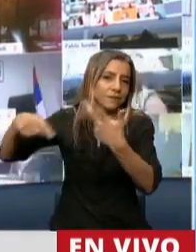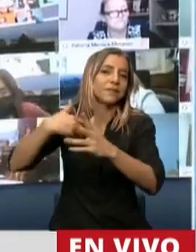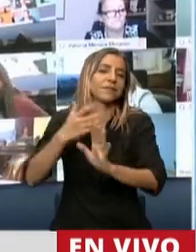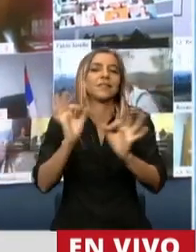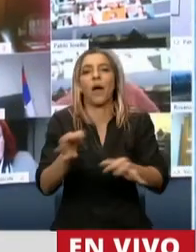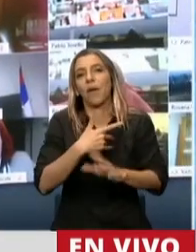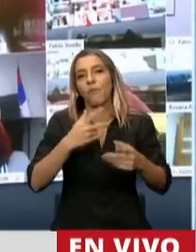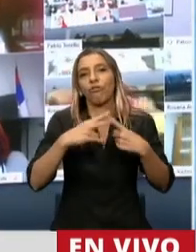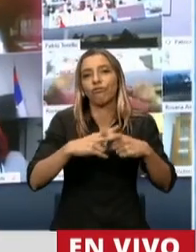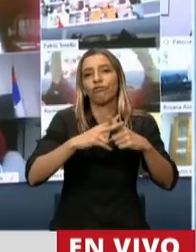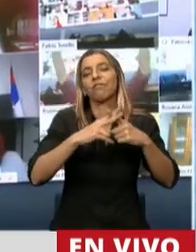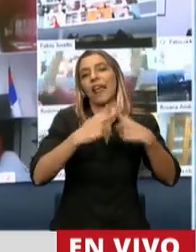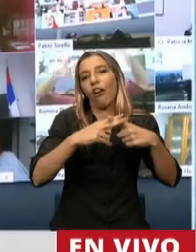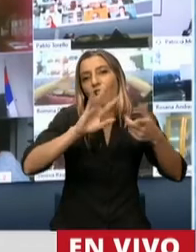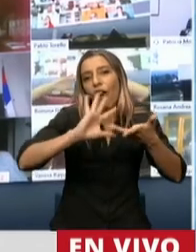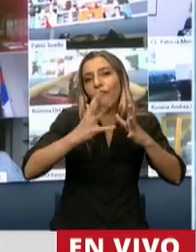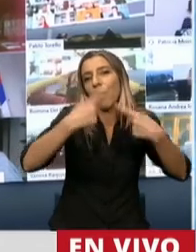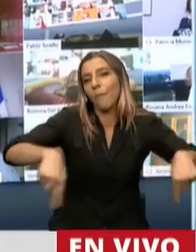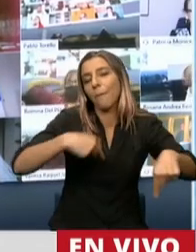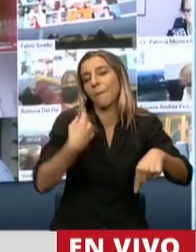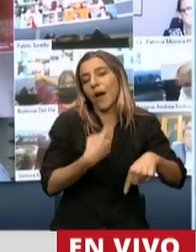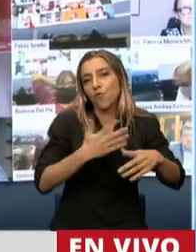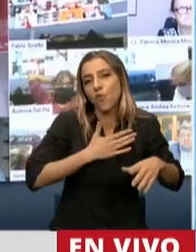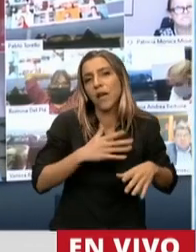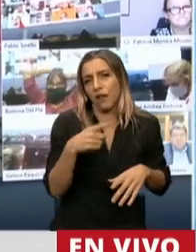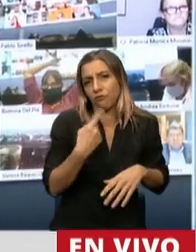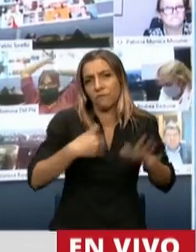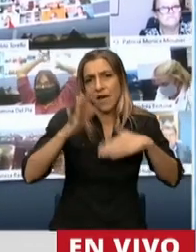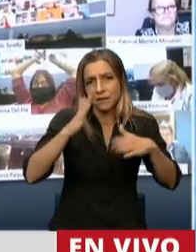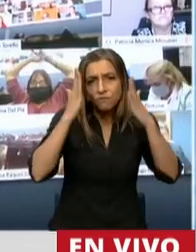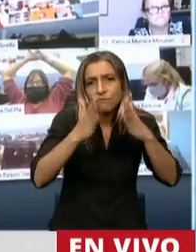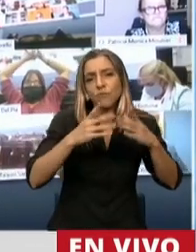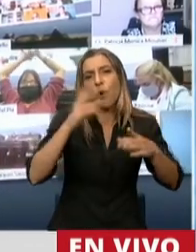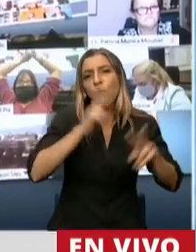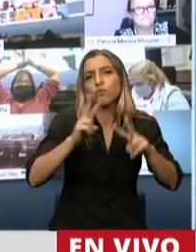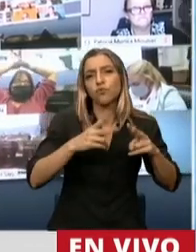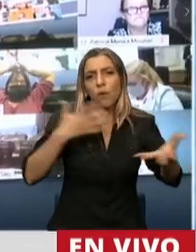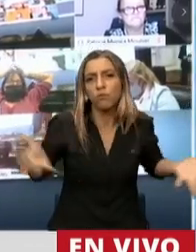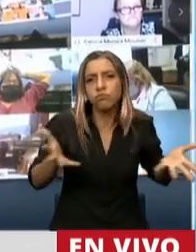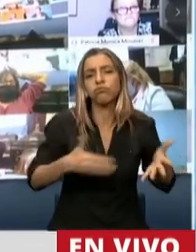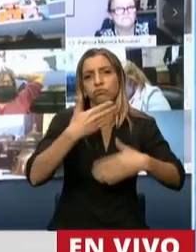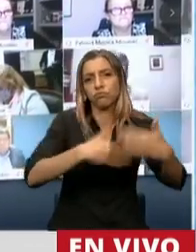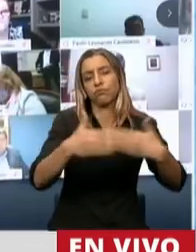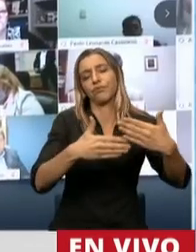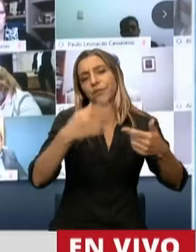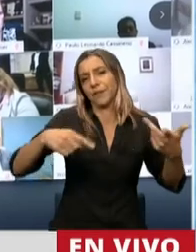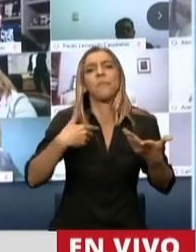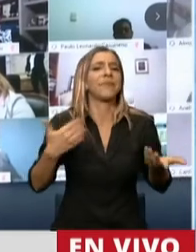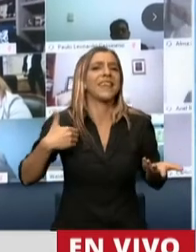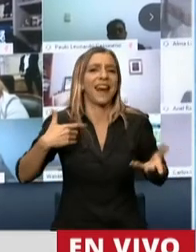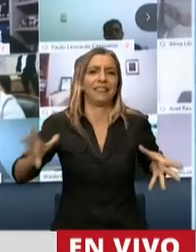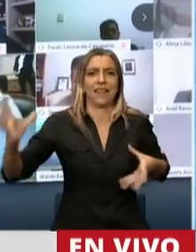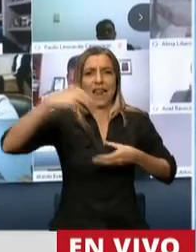es muy diferente. Nosotros tenemos una perspectiva desarrollista, productivista, con inclusión, con todos los argentinos